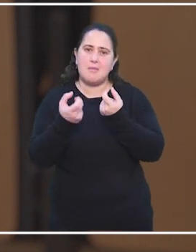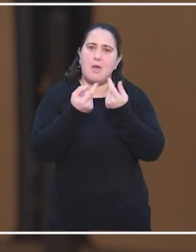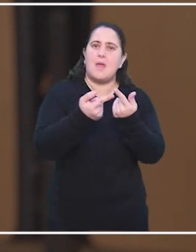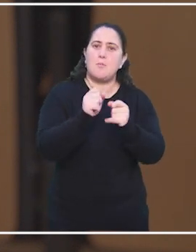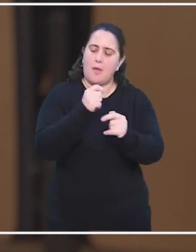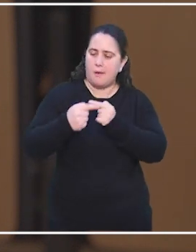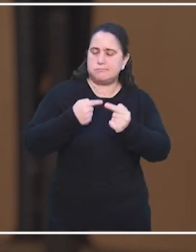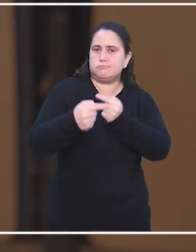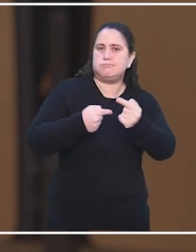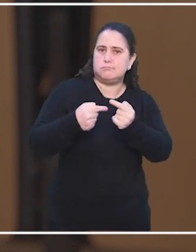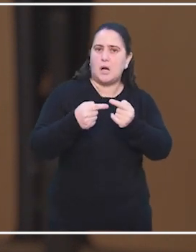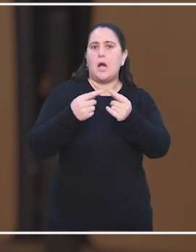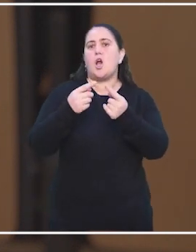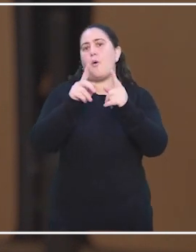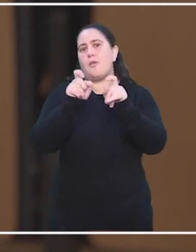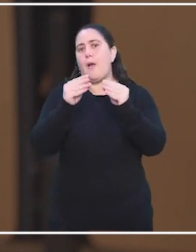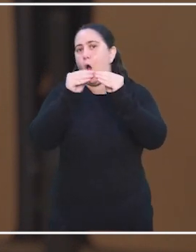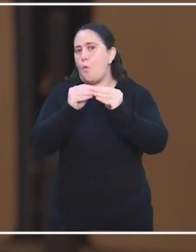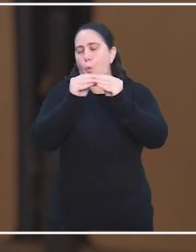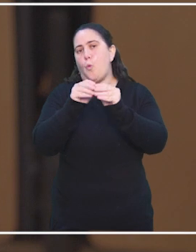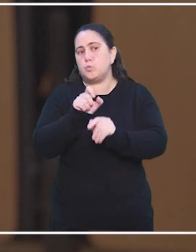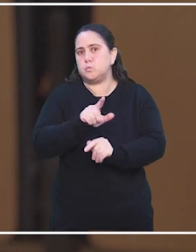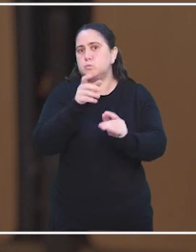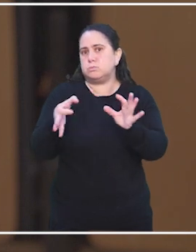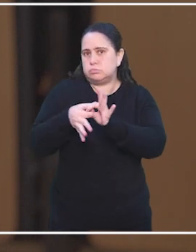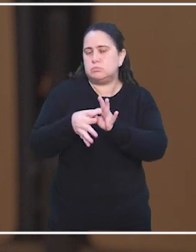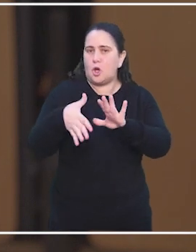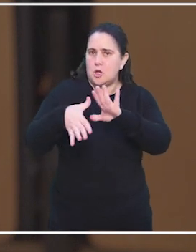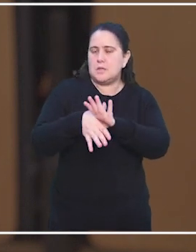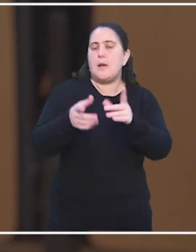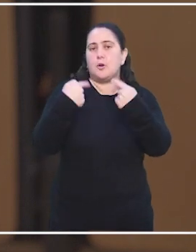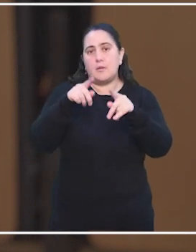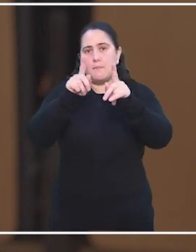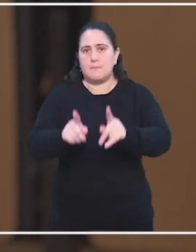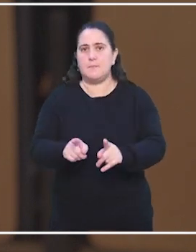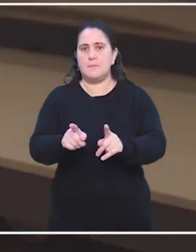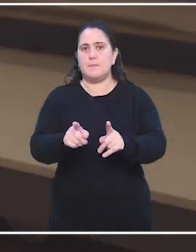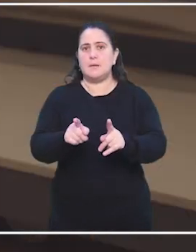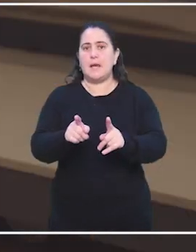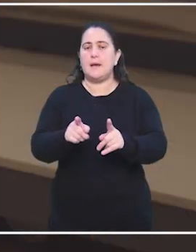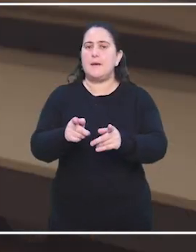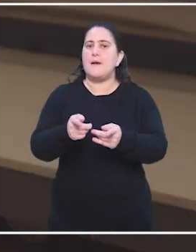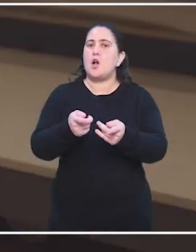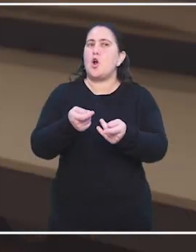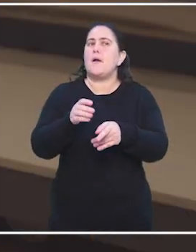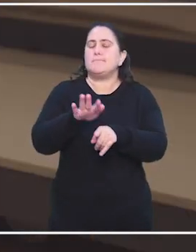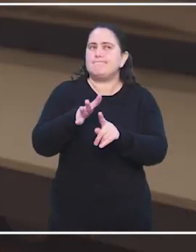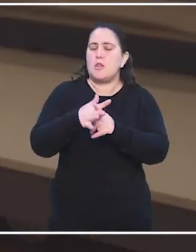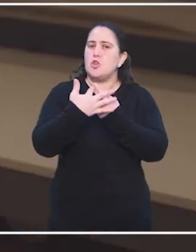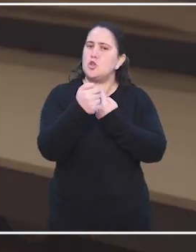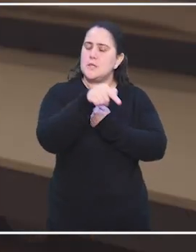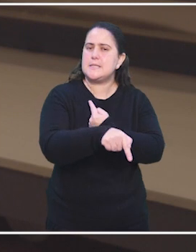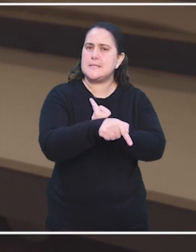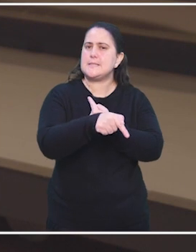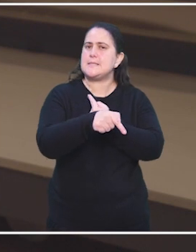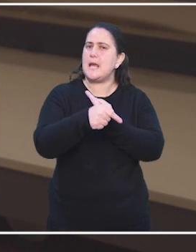continuado de los asuntos comunes, pero al mismo tiempo está dominada, es un entorno que está dominado